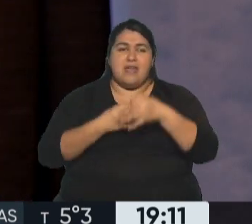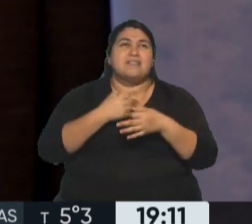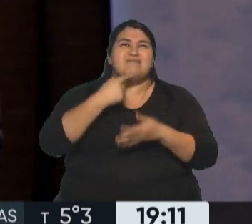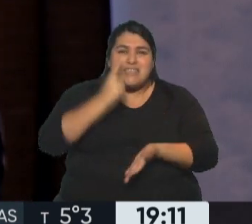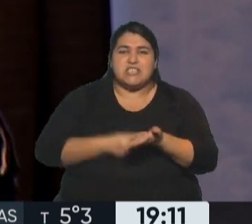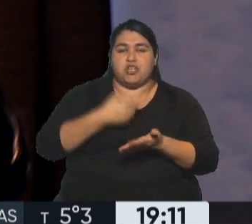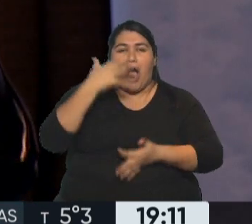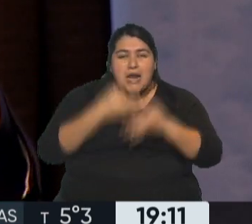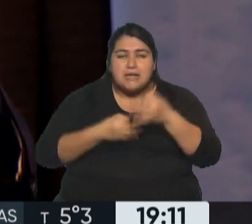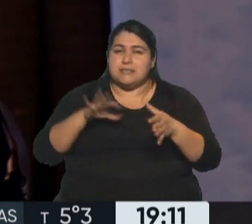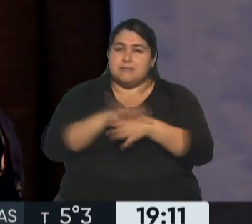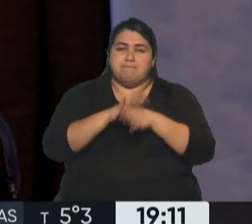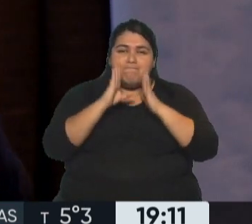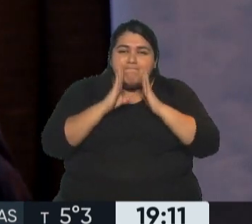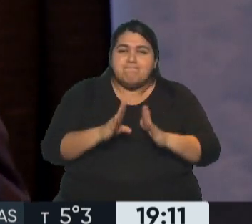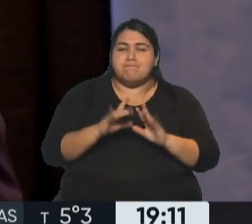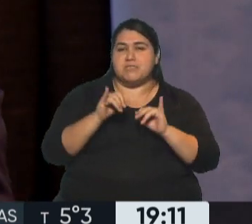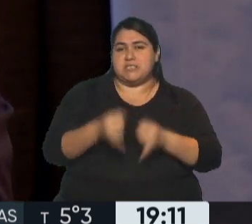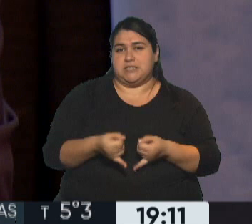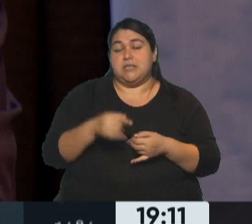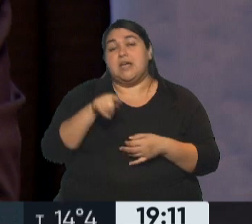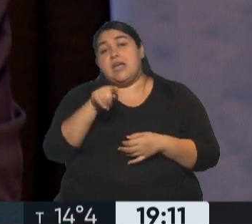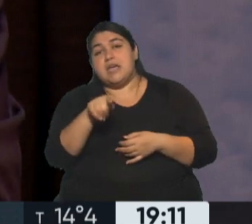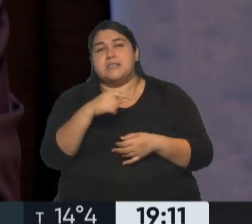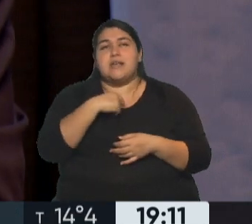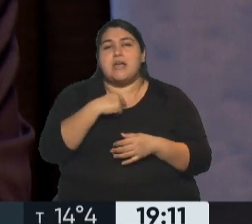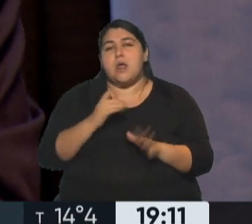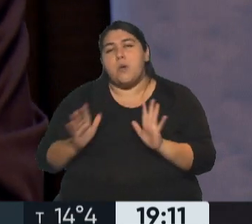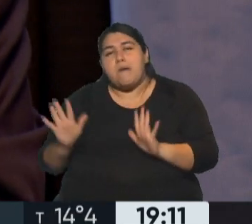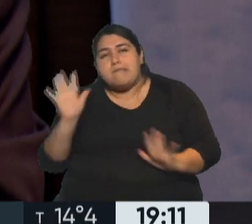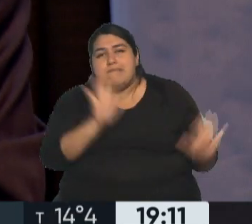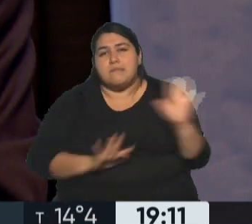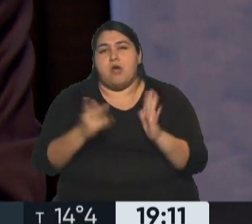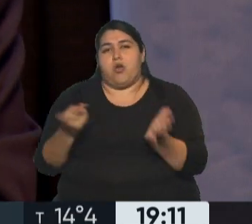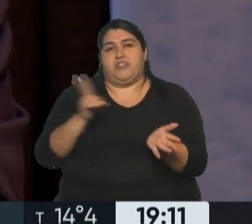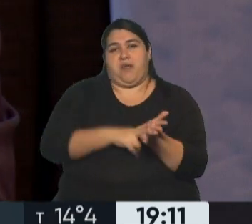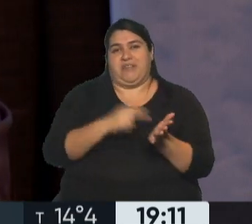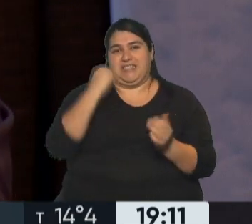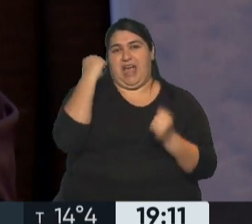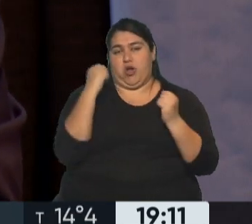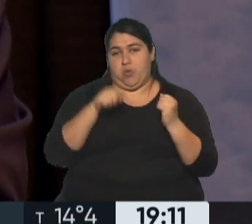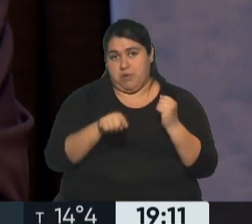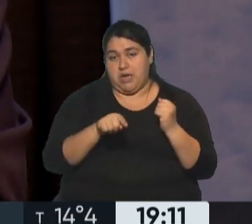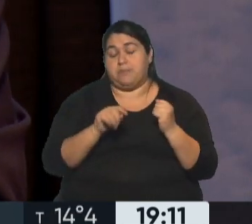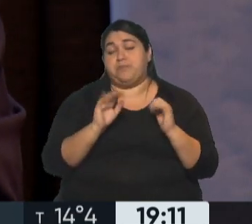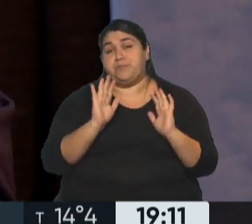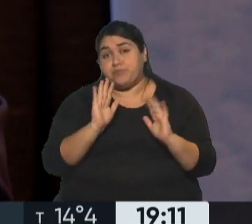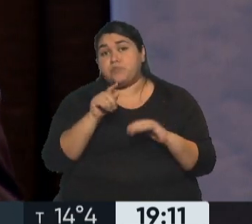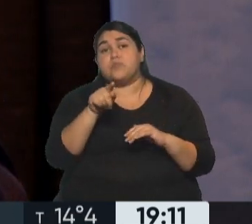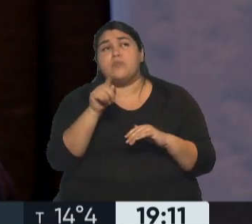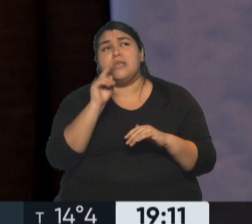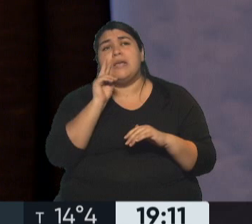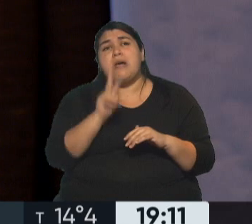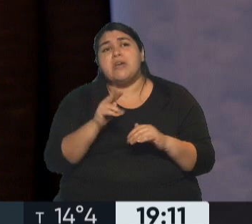a tener que ver un poco con el tema de volver a ordenar el tema financiero y por otra parte ver